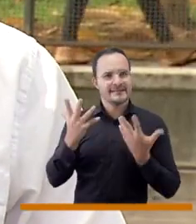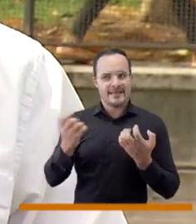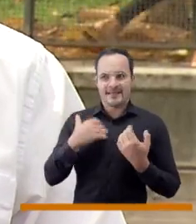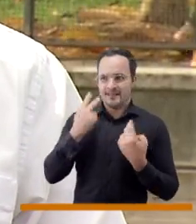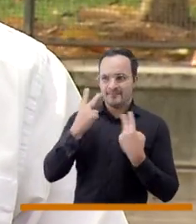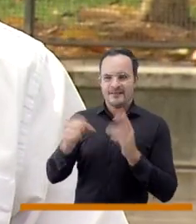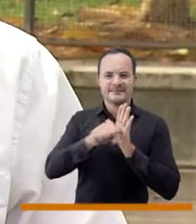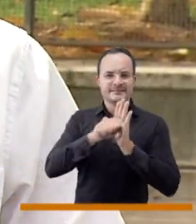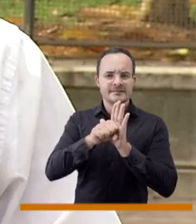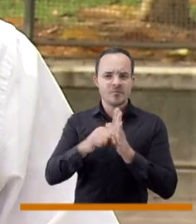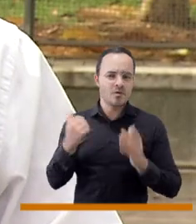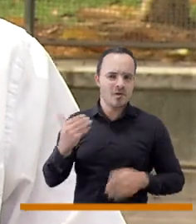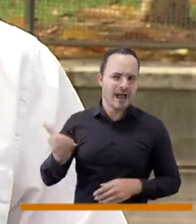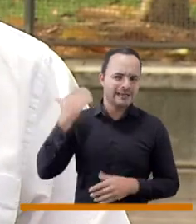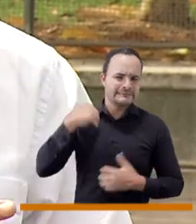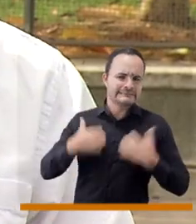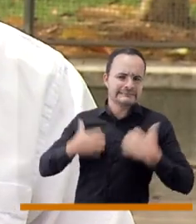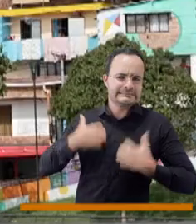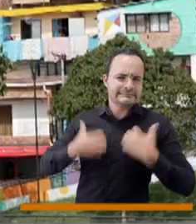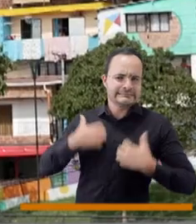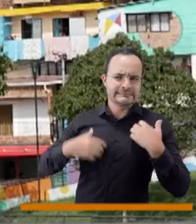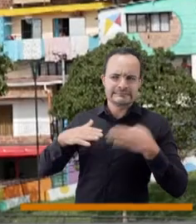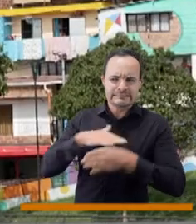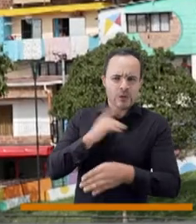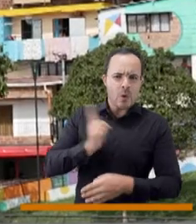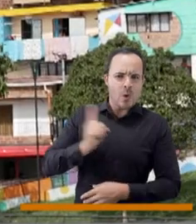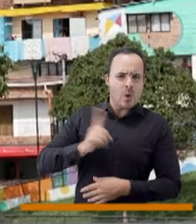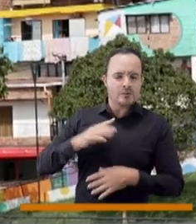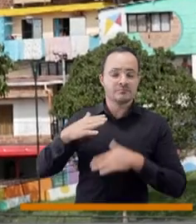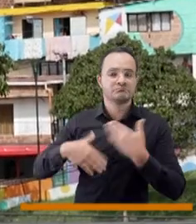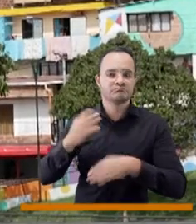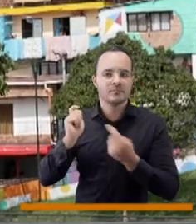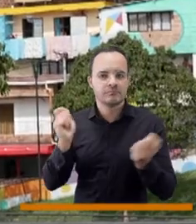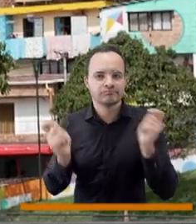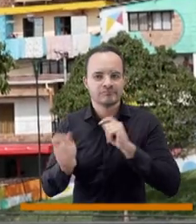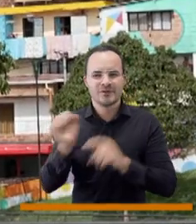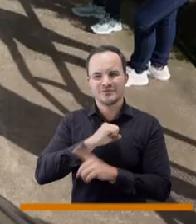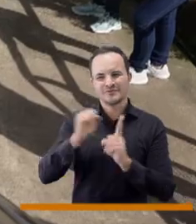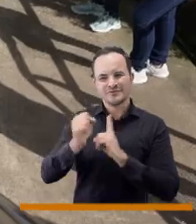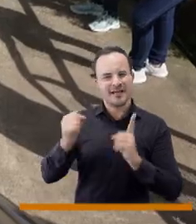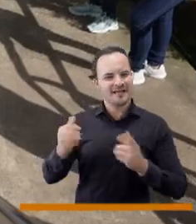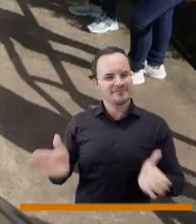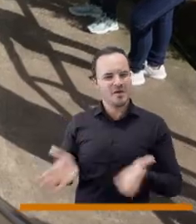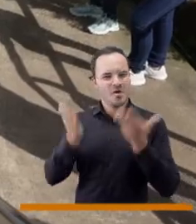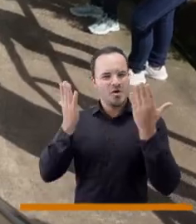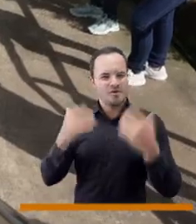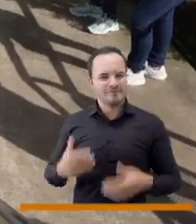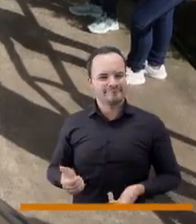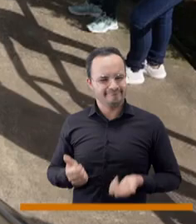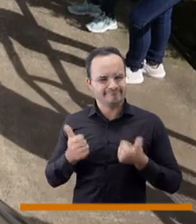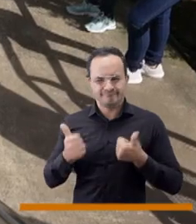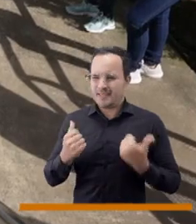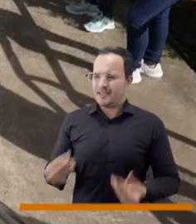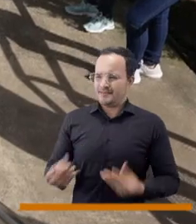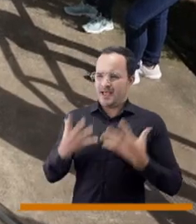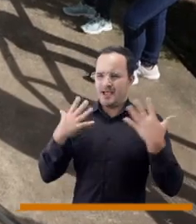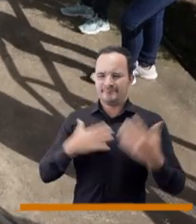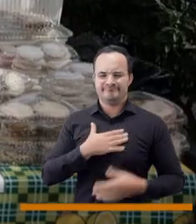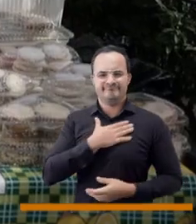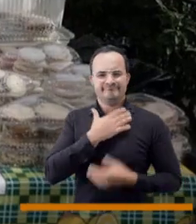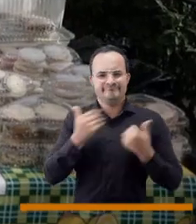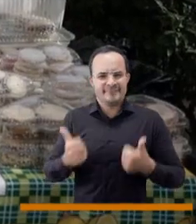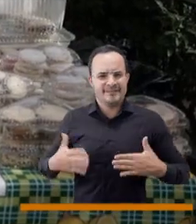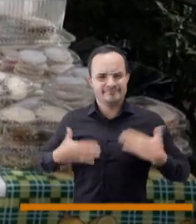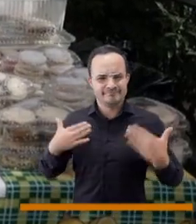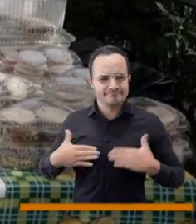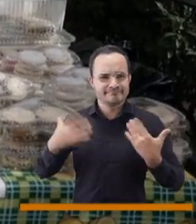del miedo, de las tristezas, a una transformación social con alegría, con felicidad, con color, con esperanza,